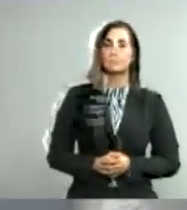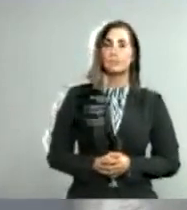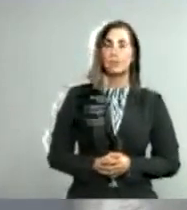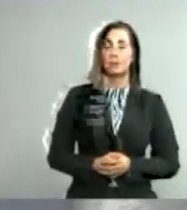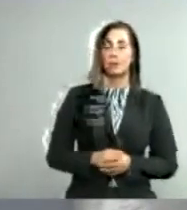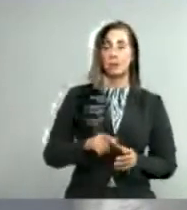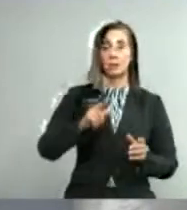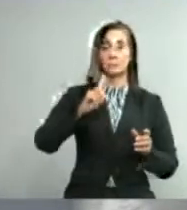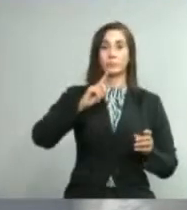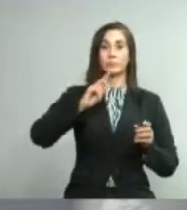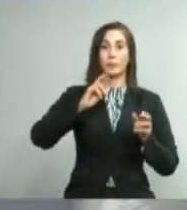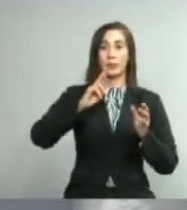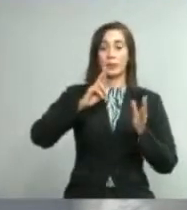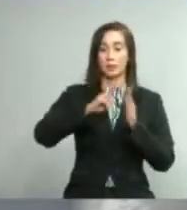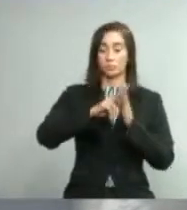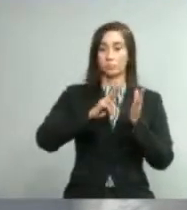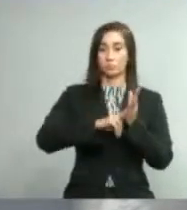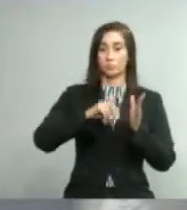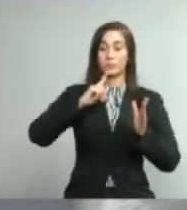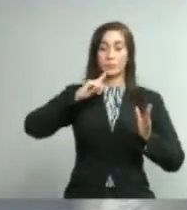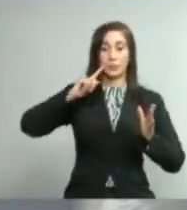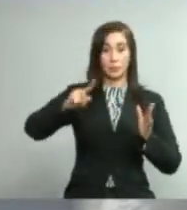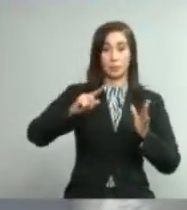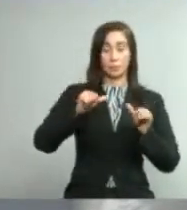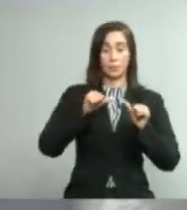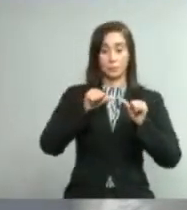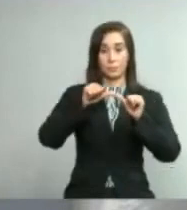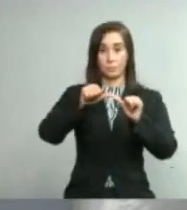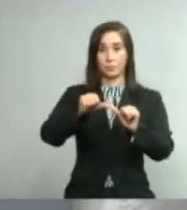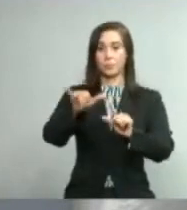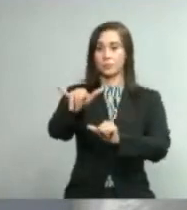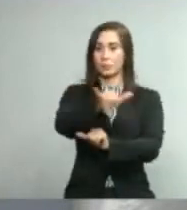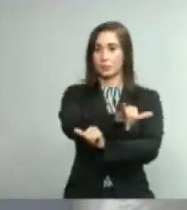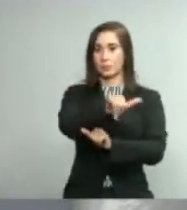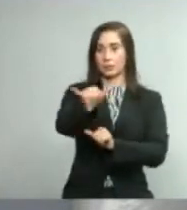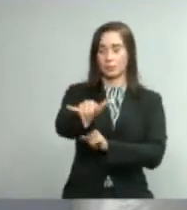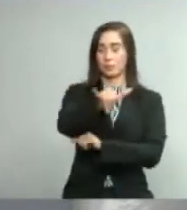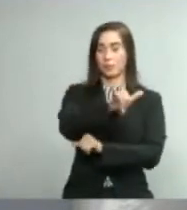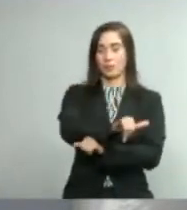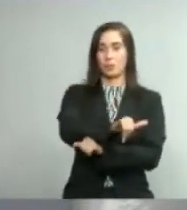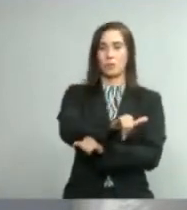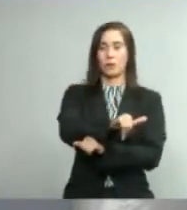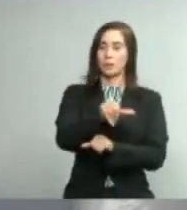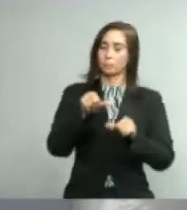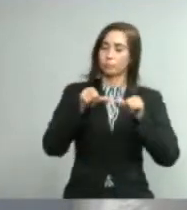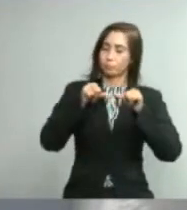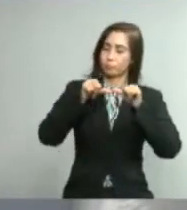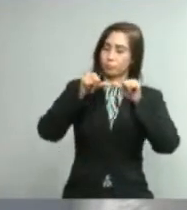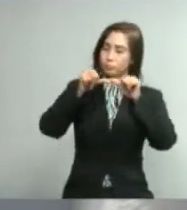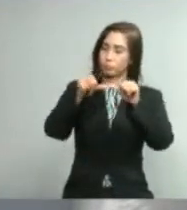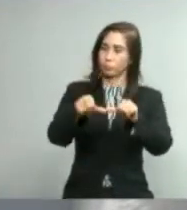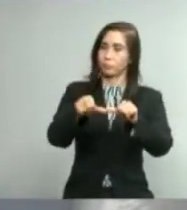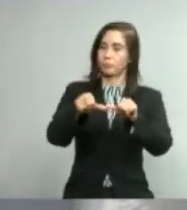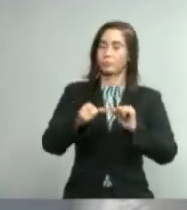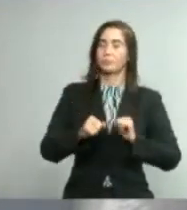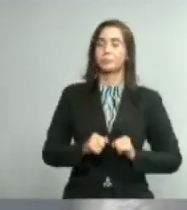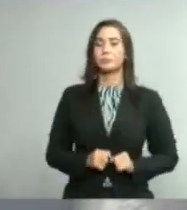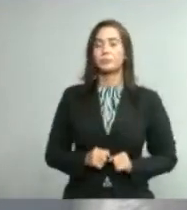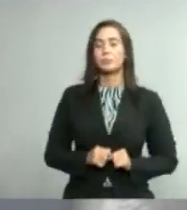recomendaciones, las mismas continúan siendo las básicas,